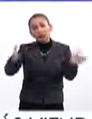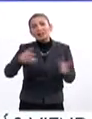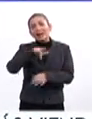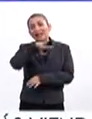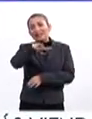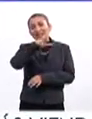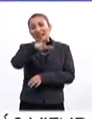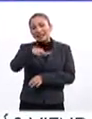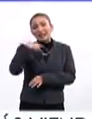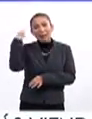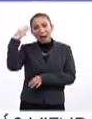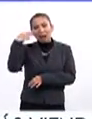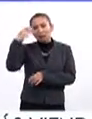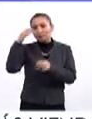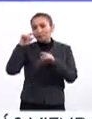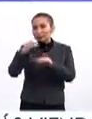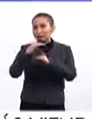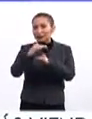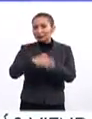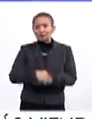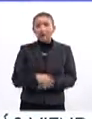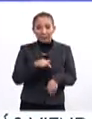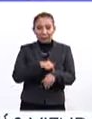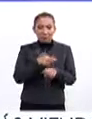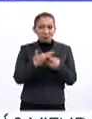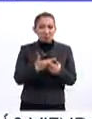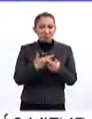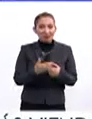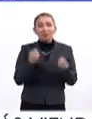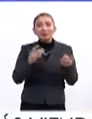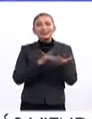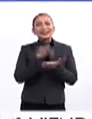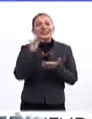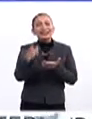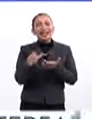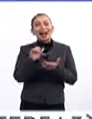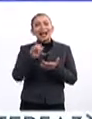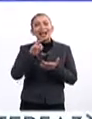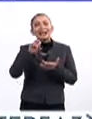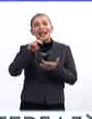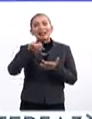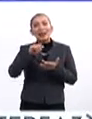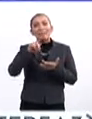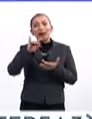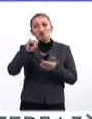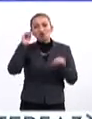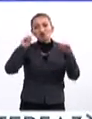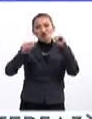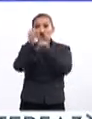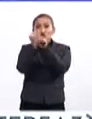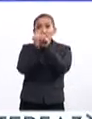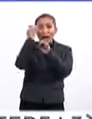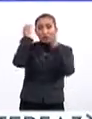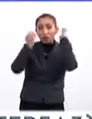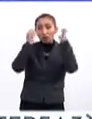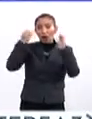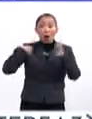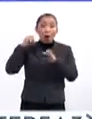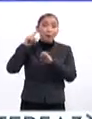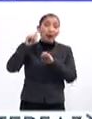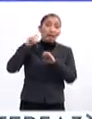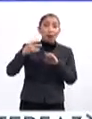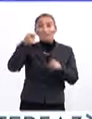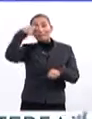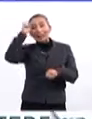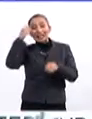hasta el 17 de marzo. Muy bien, pues hay tiempo todavía. Sí, pues muchísimas gracias Ariadna Patio, curadora de esta exposición, Operación